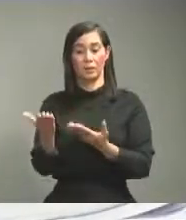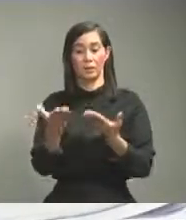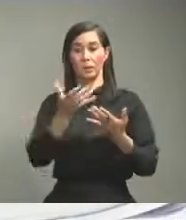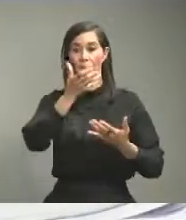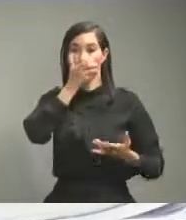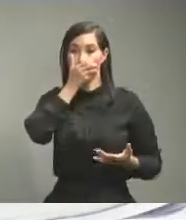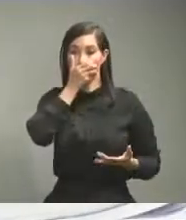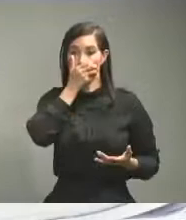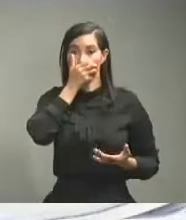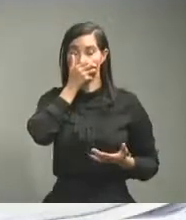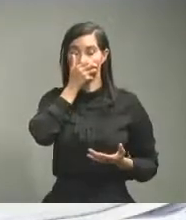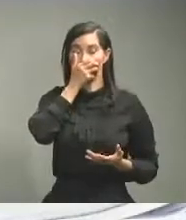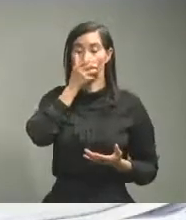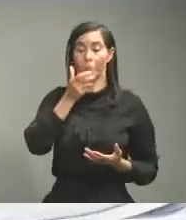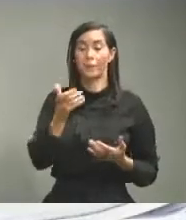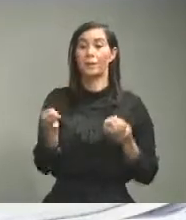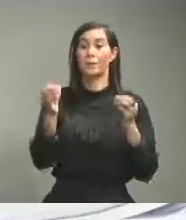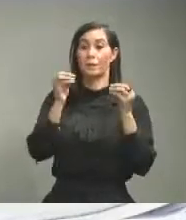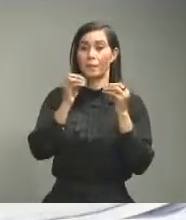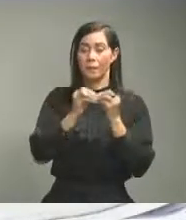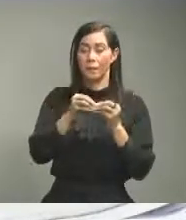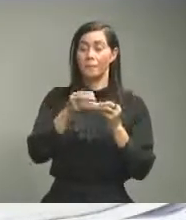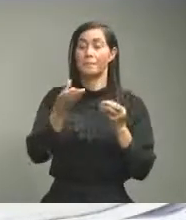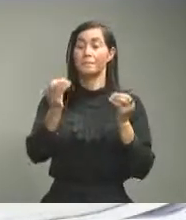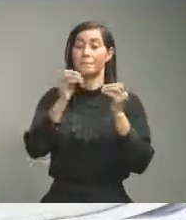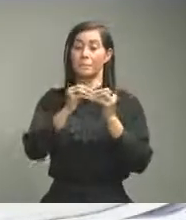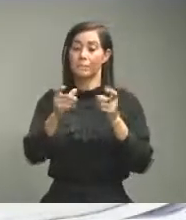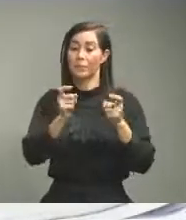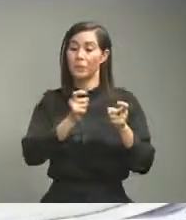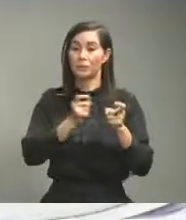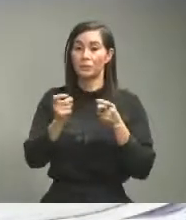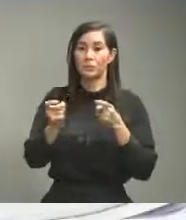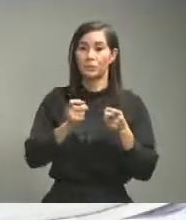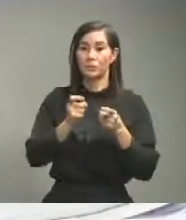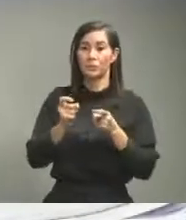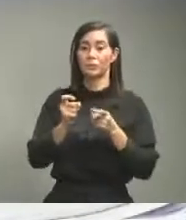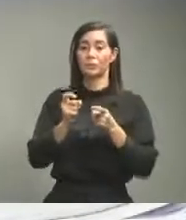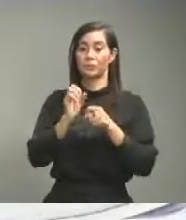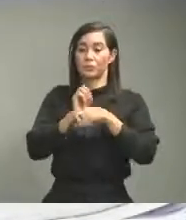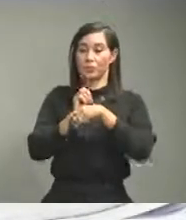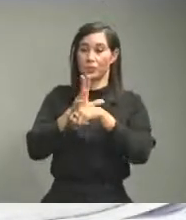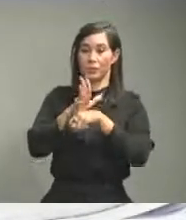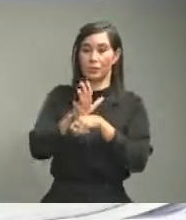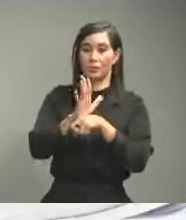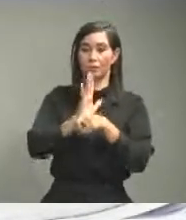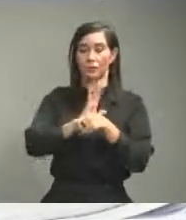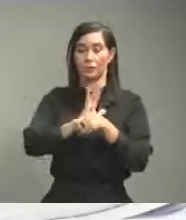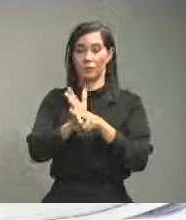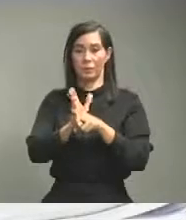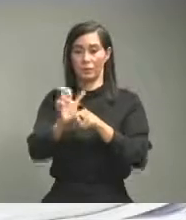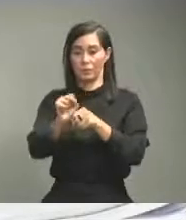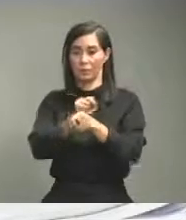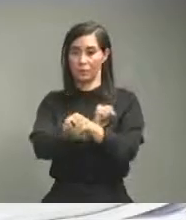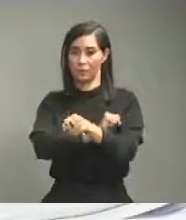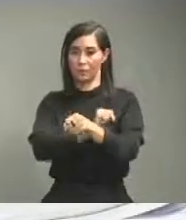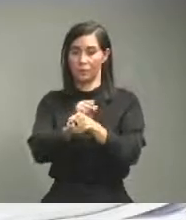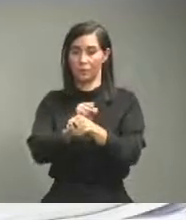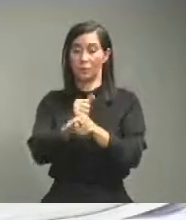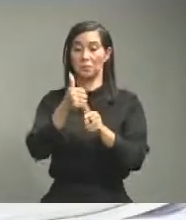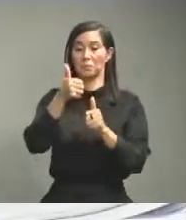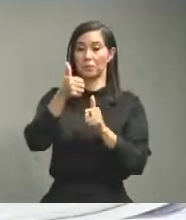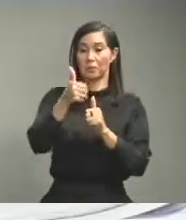mascarilla va a agregar valor a la protección de la provincia de Samaná que se ha